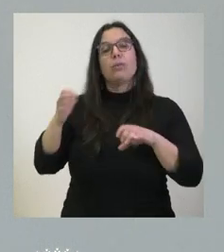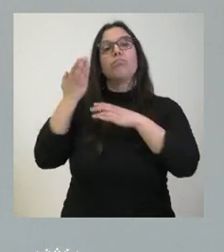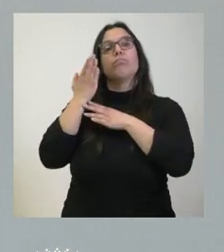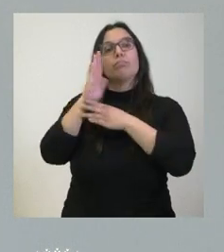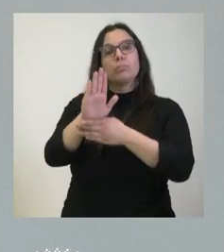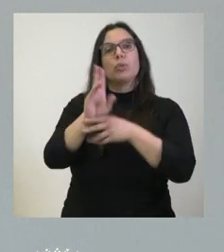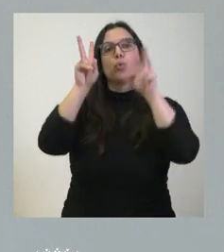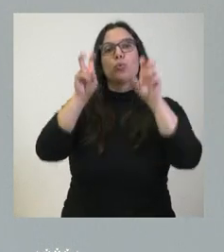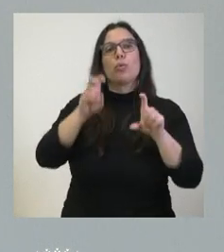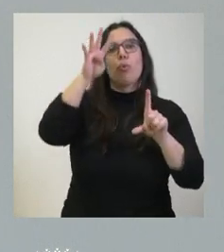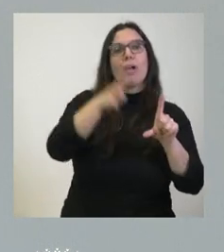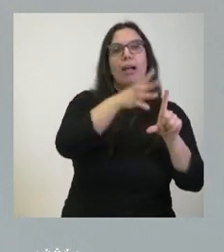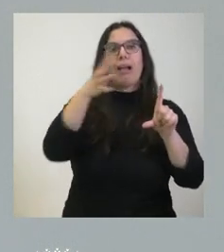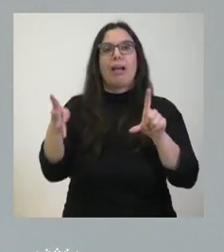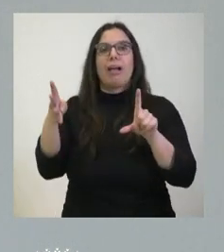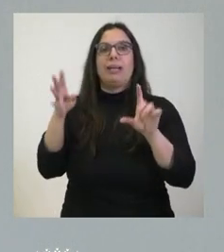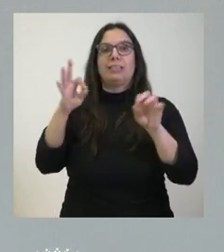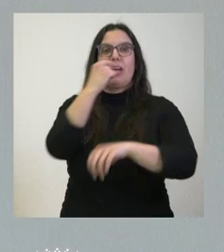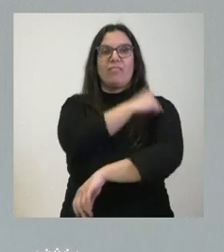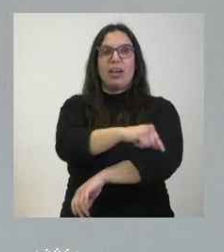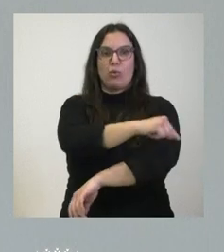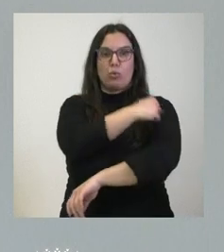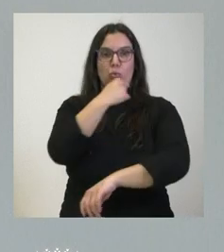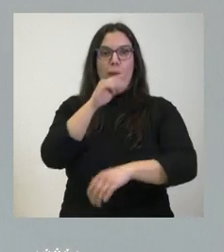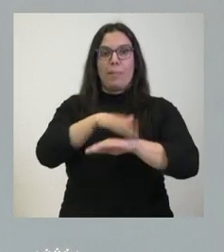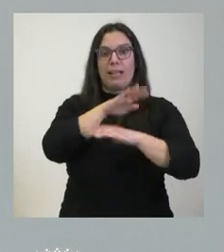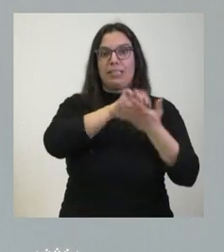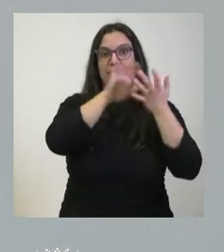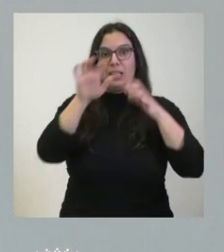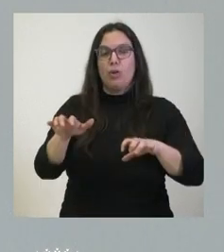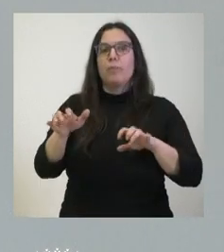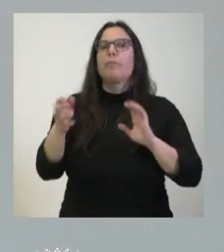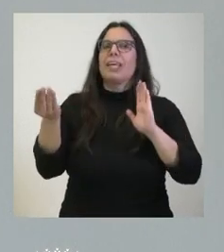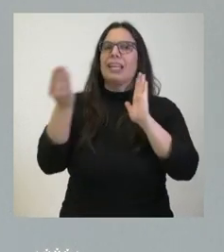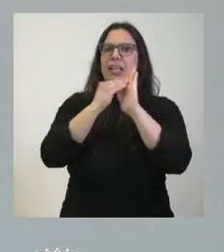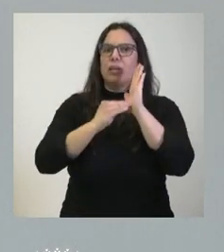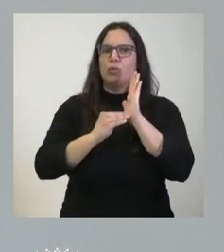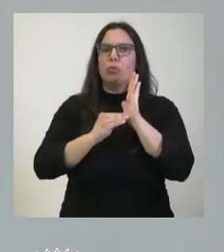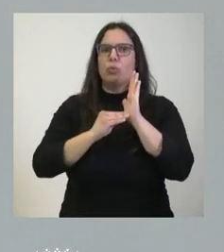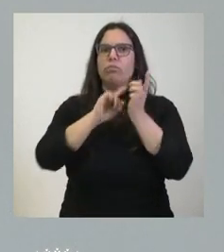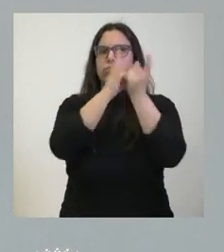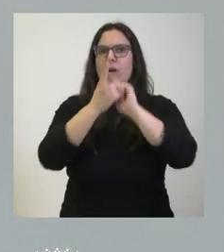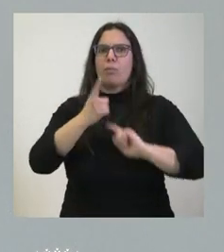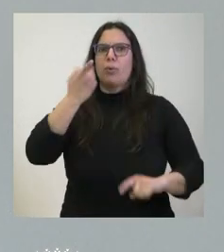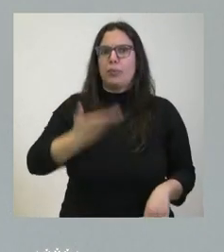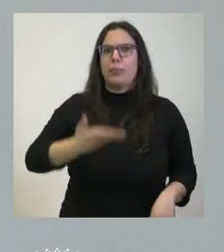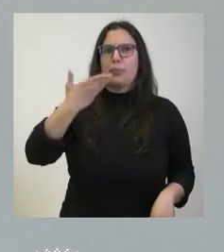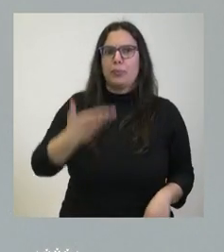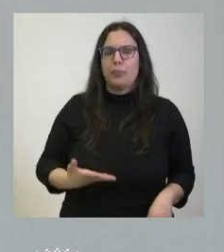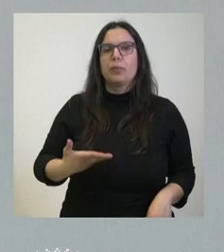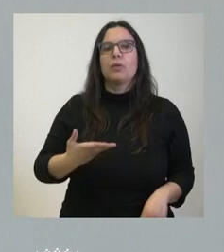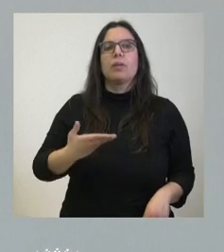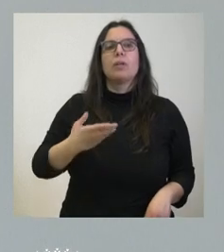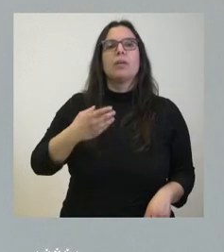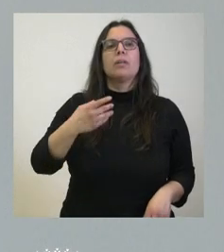del Mañueco el nuevo calendario de vacunas en Castilla y León que incluía importantes cambios y la extensión de